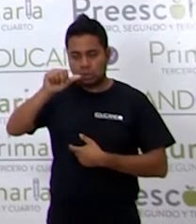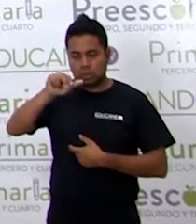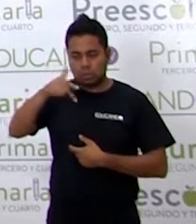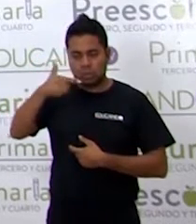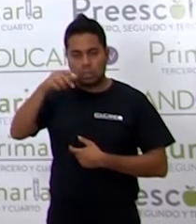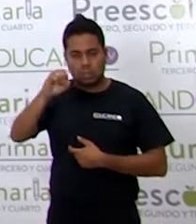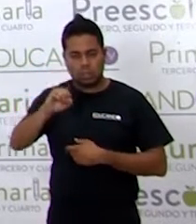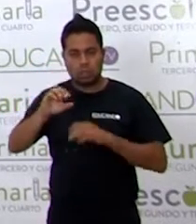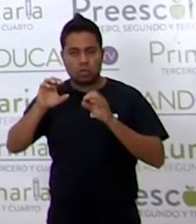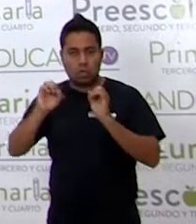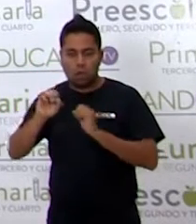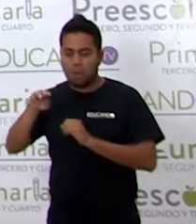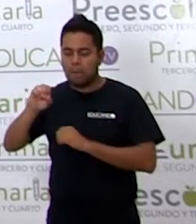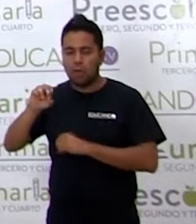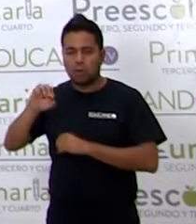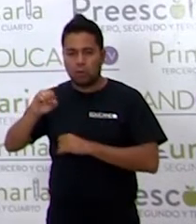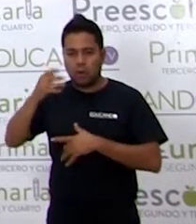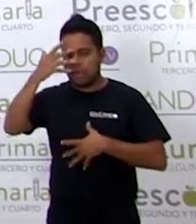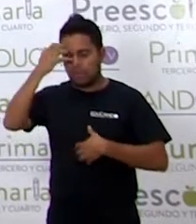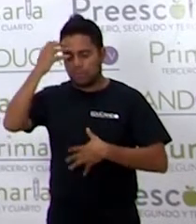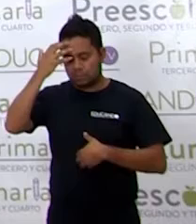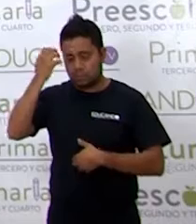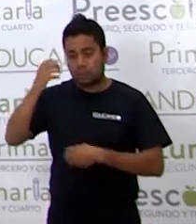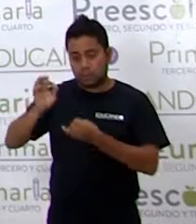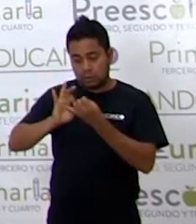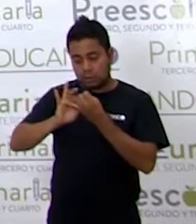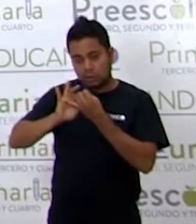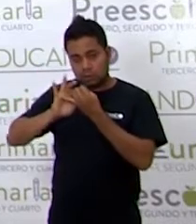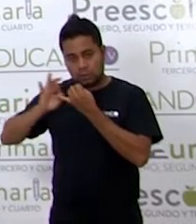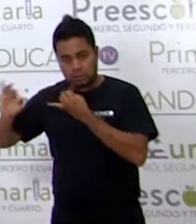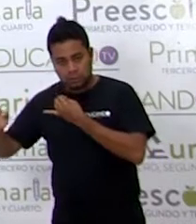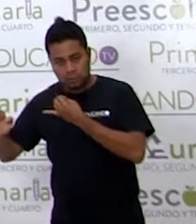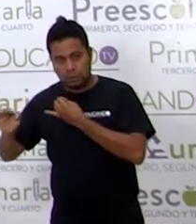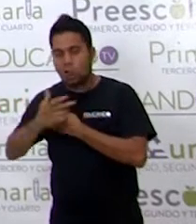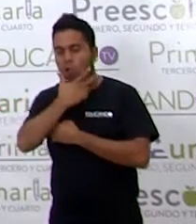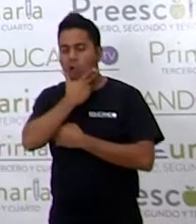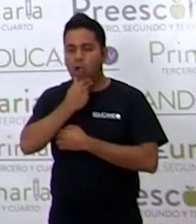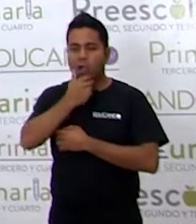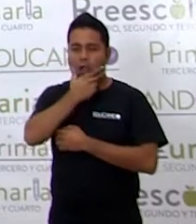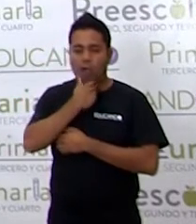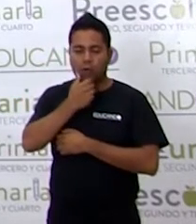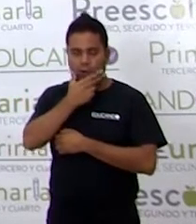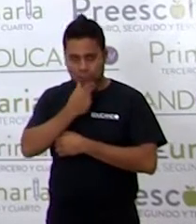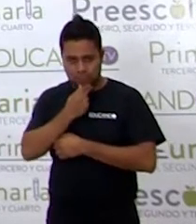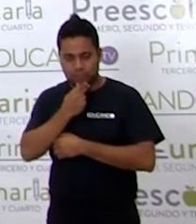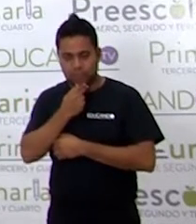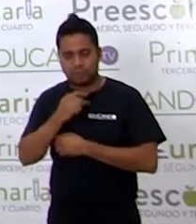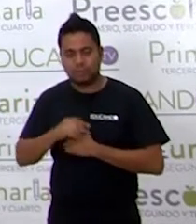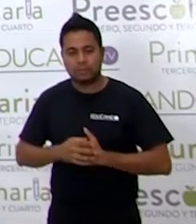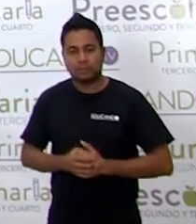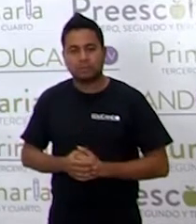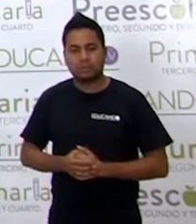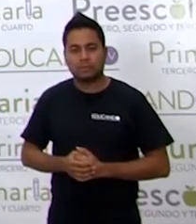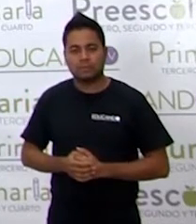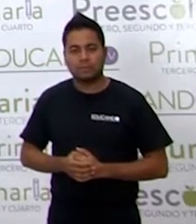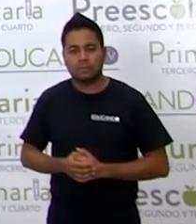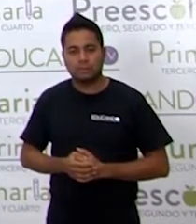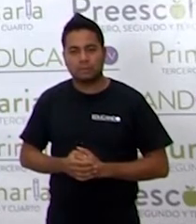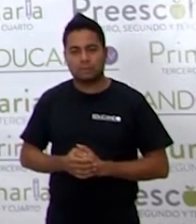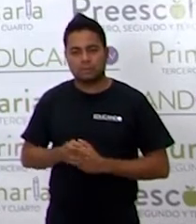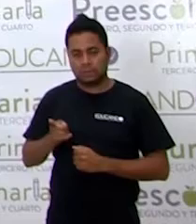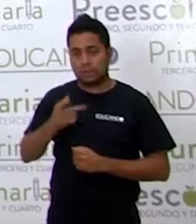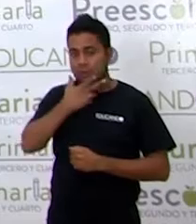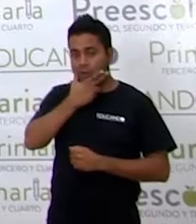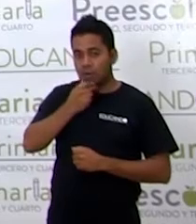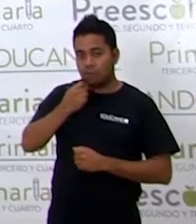Y al final, el leñador o señor